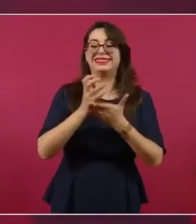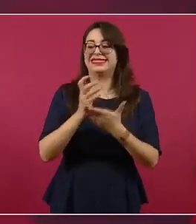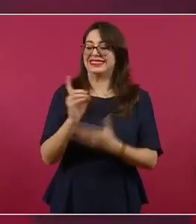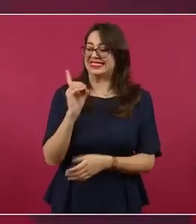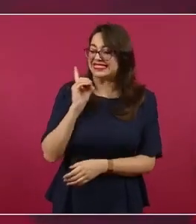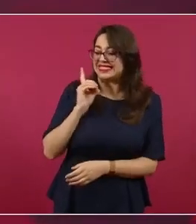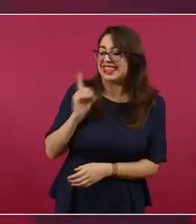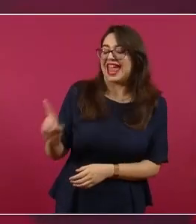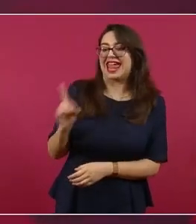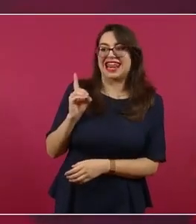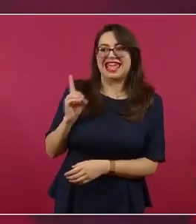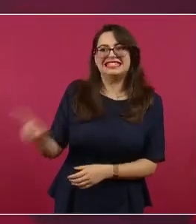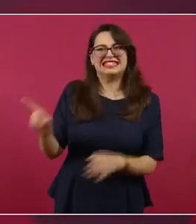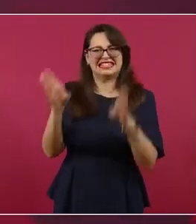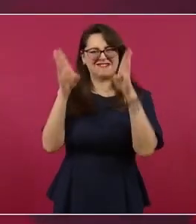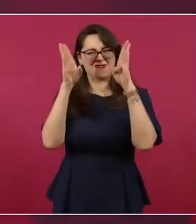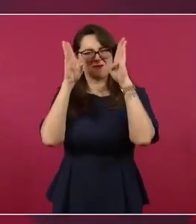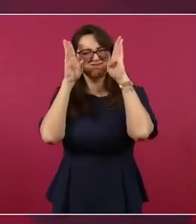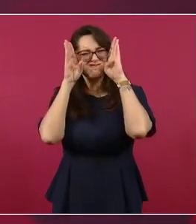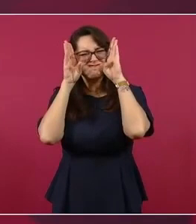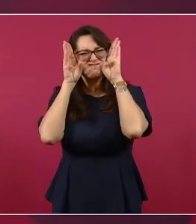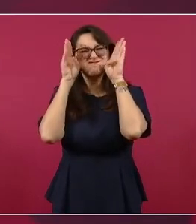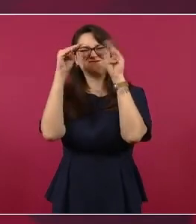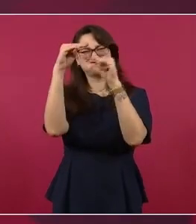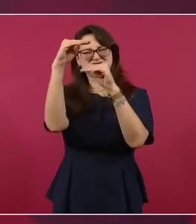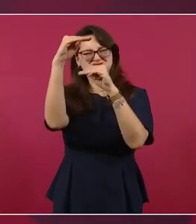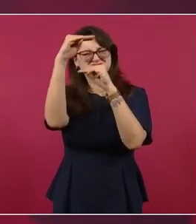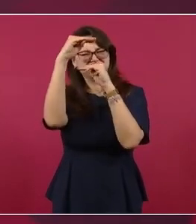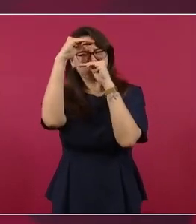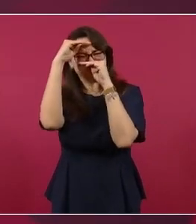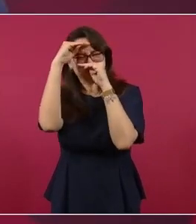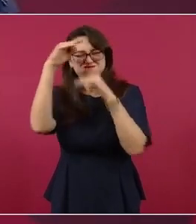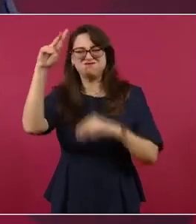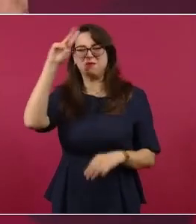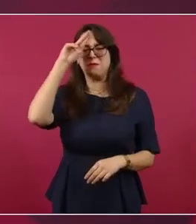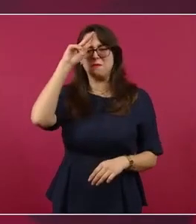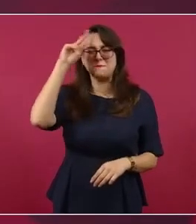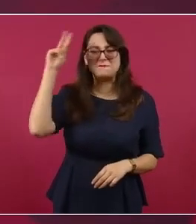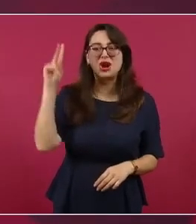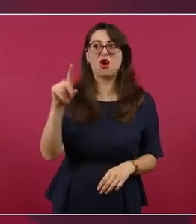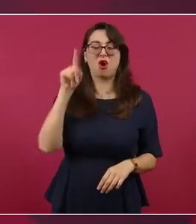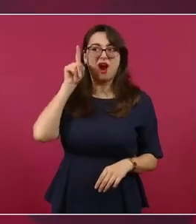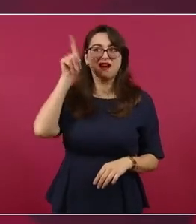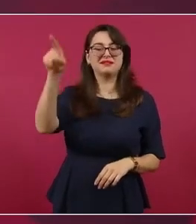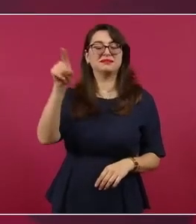ultraconservador, que actúa en España.